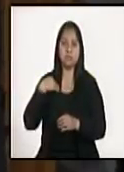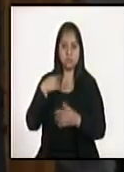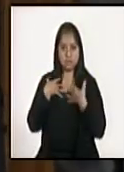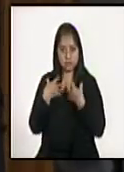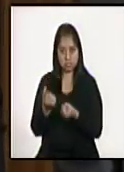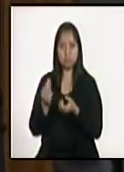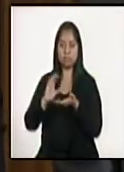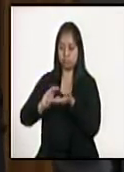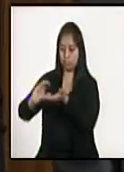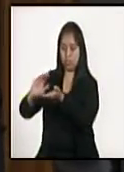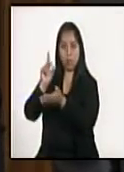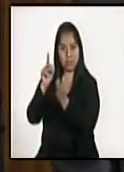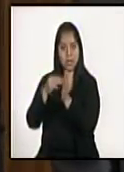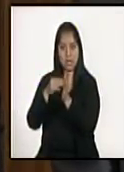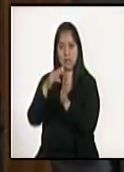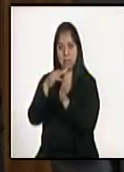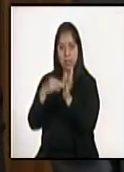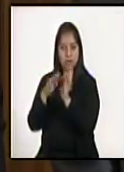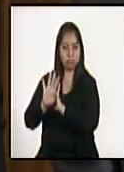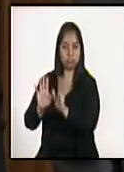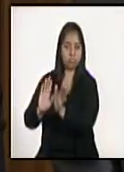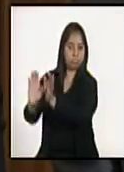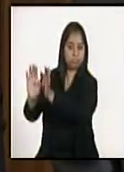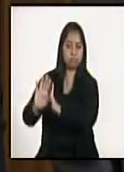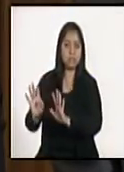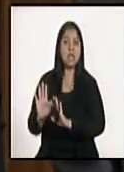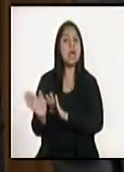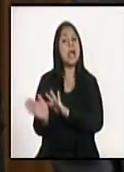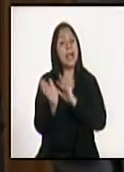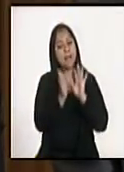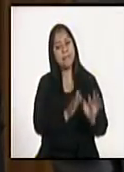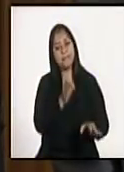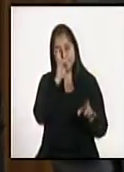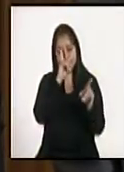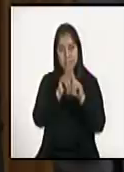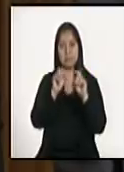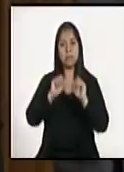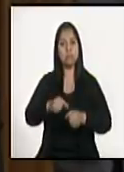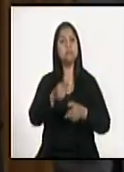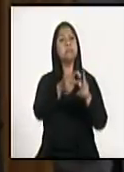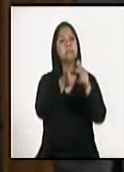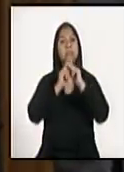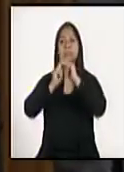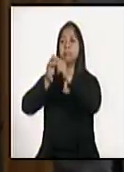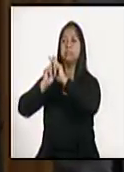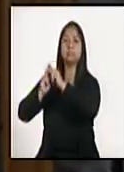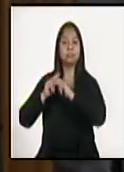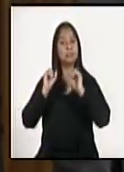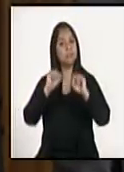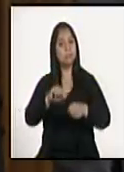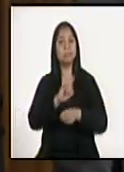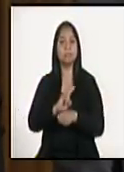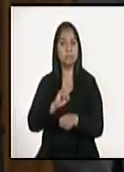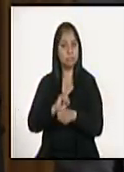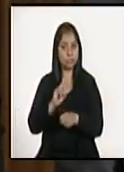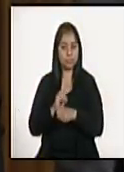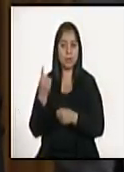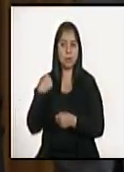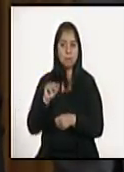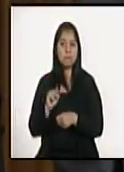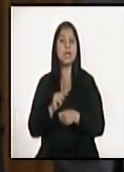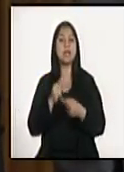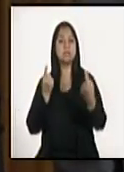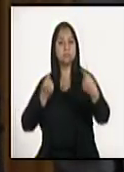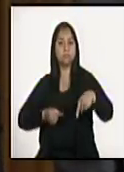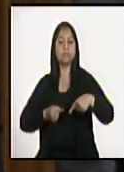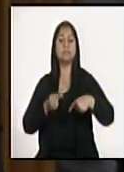nosotros ya tendríamos después de esta ampliación, tenemos algunos préstamos que podríamos utilizar claramente para el combate y para